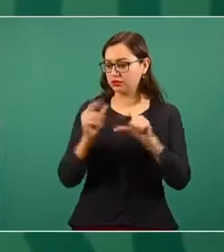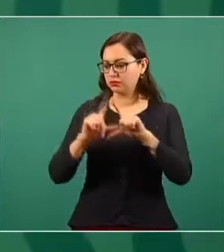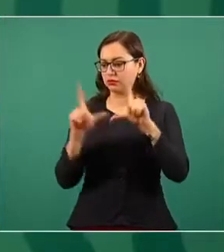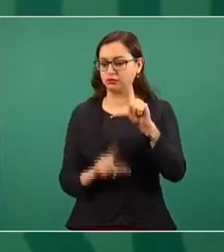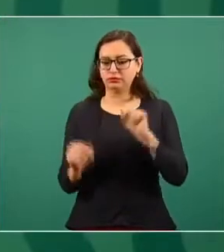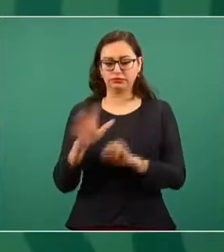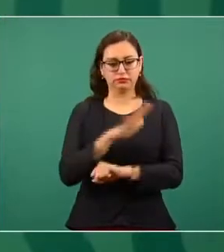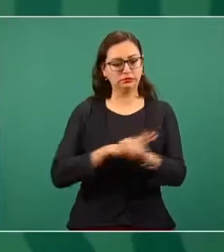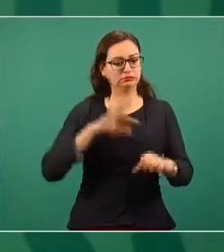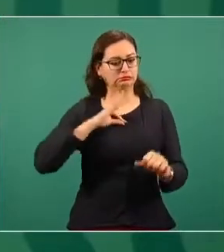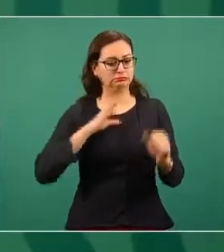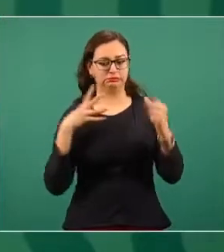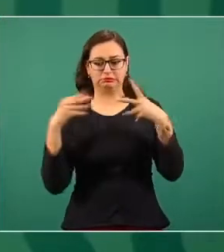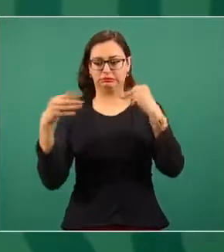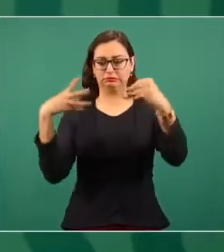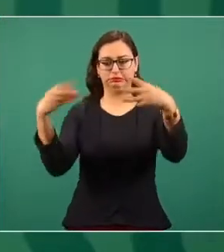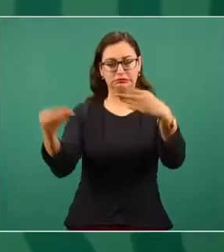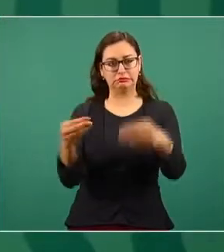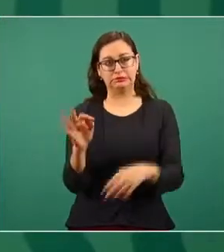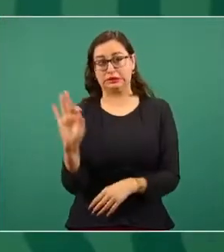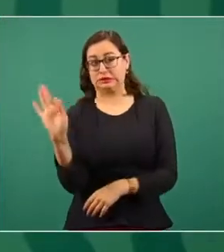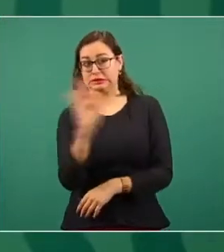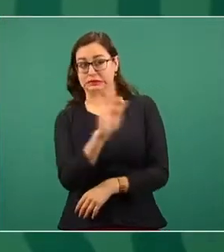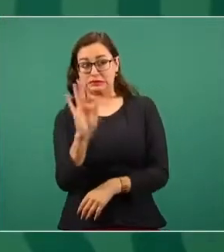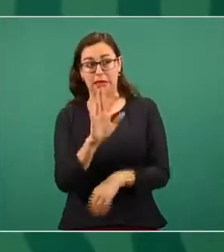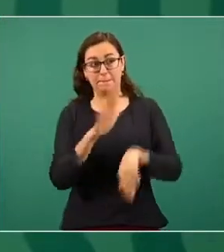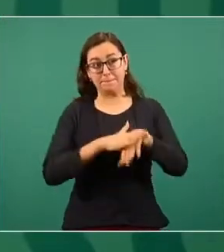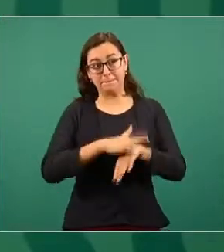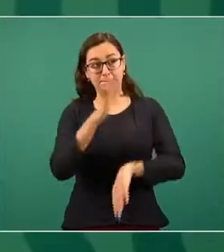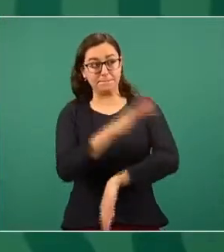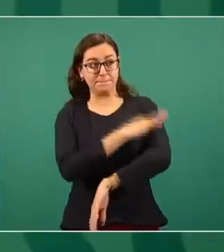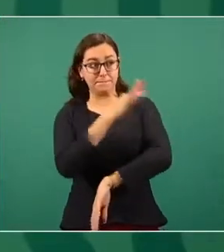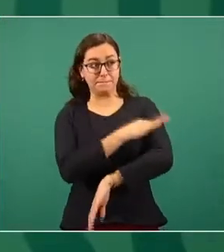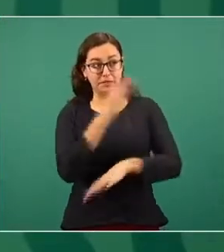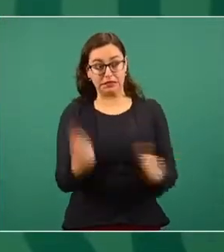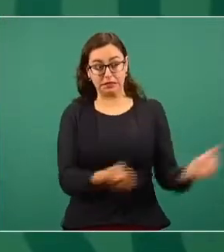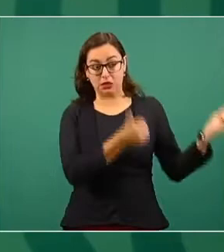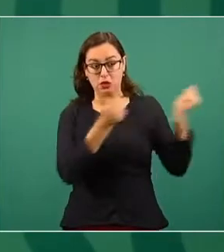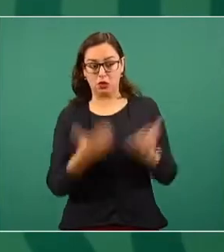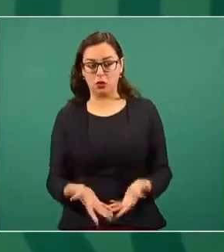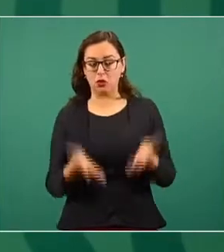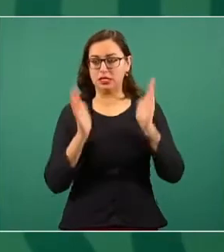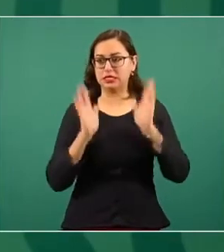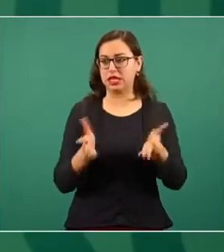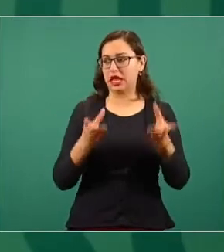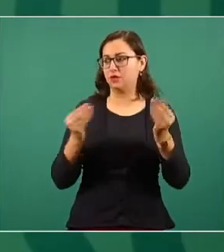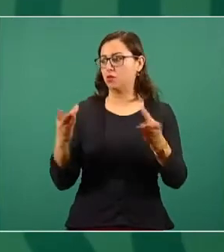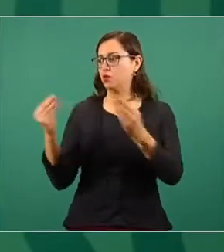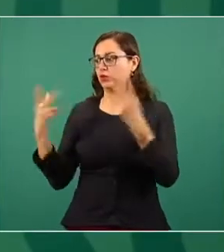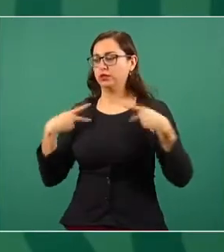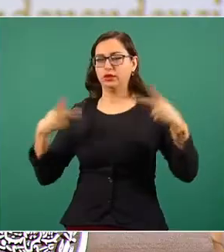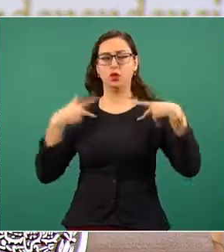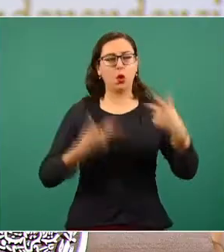posibilidad con la vacunación, pues no falta quien desea